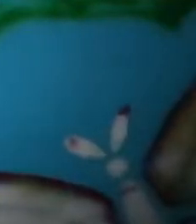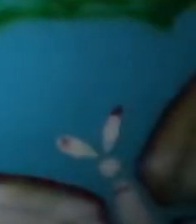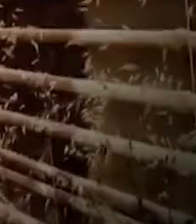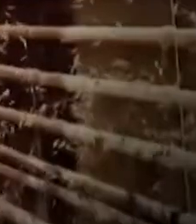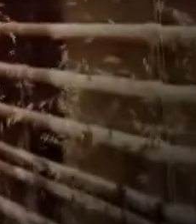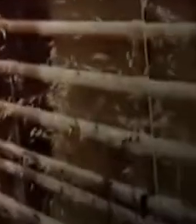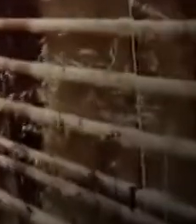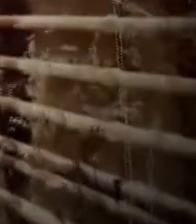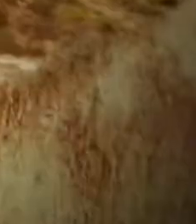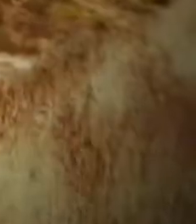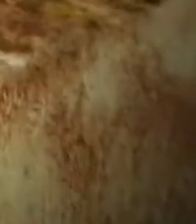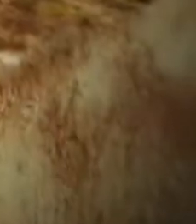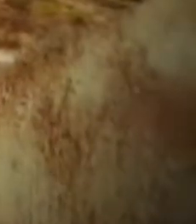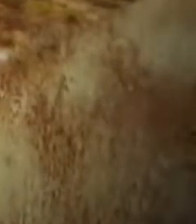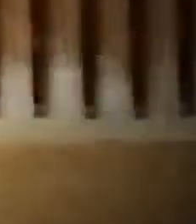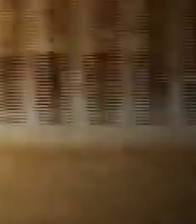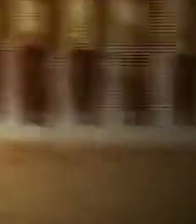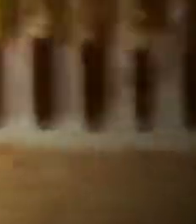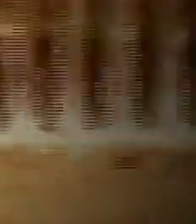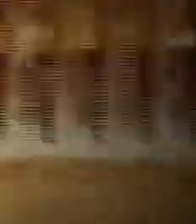3.000 kilómetros de frontera.